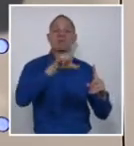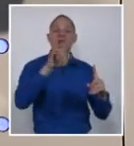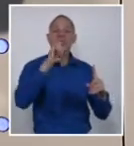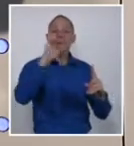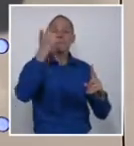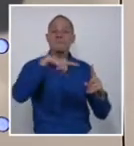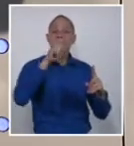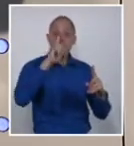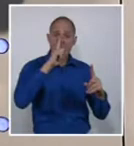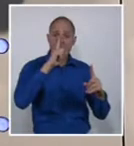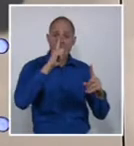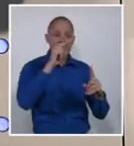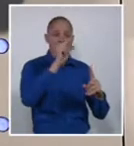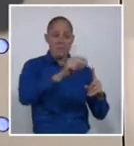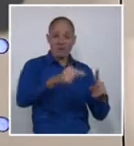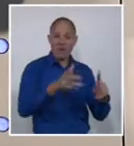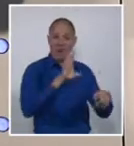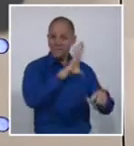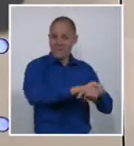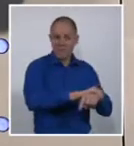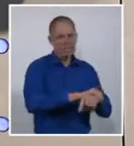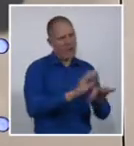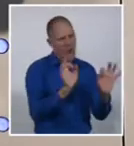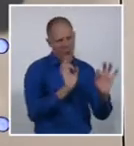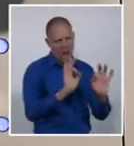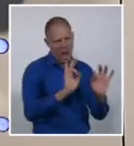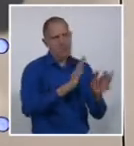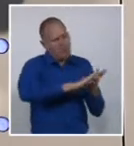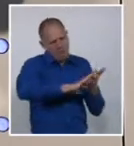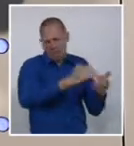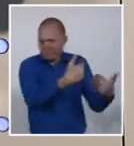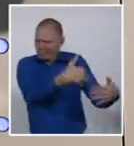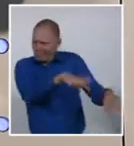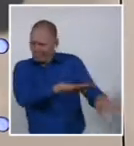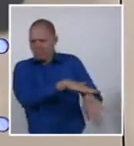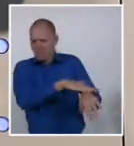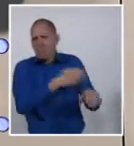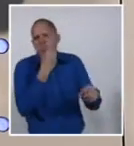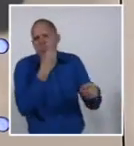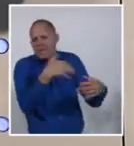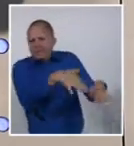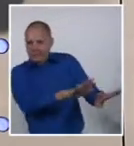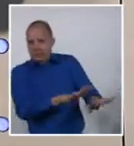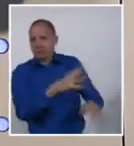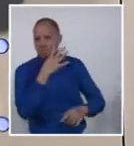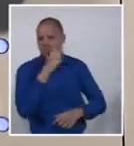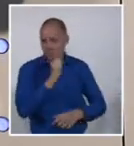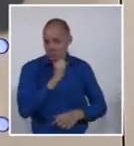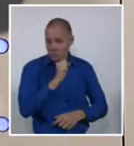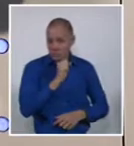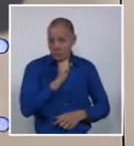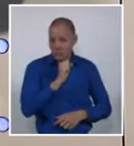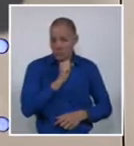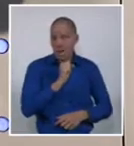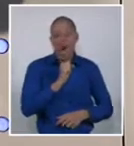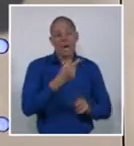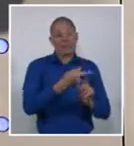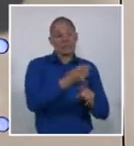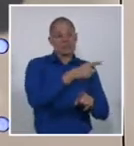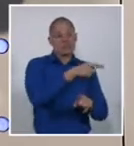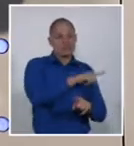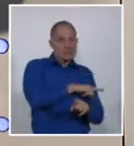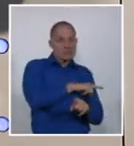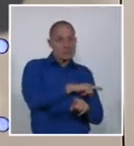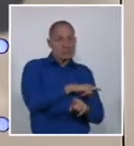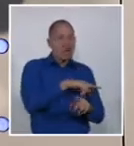documento. Y así, el viernes último, fue atacado un acto político de Abdullah. La balacera duró unas seis